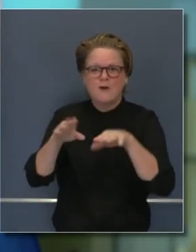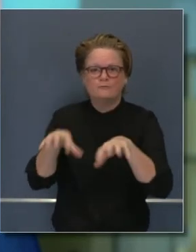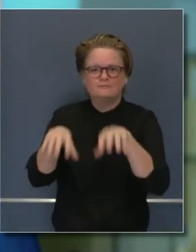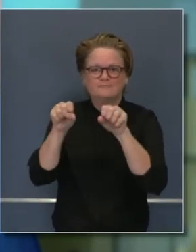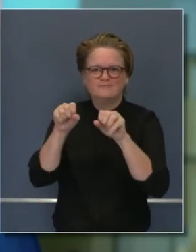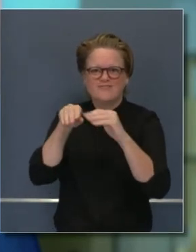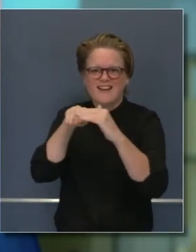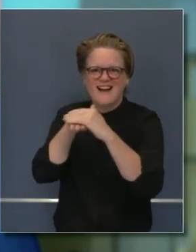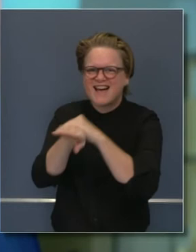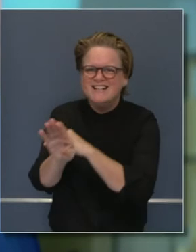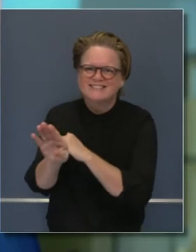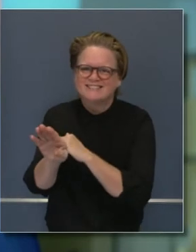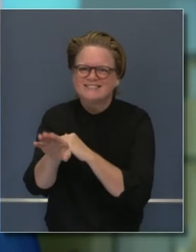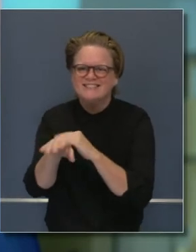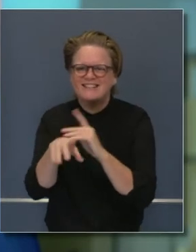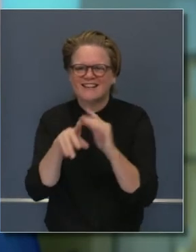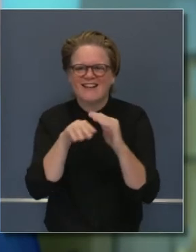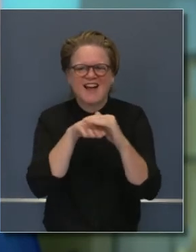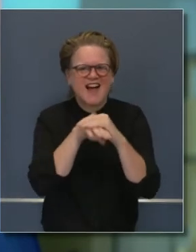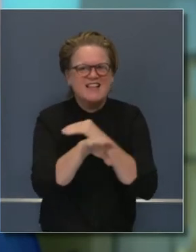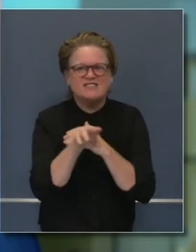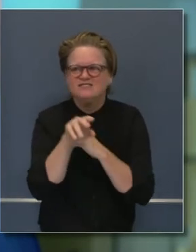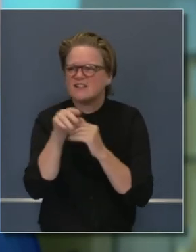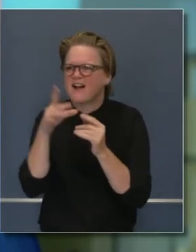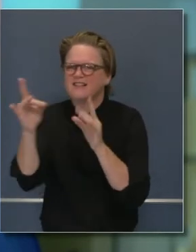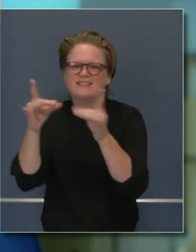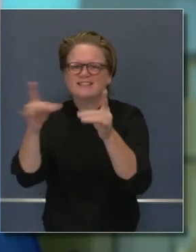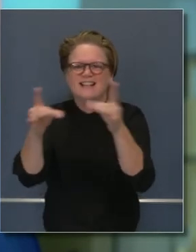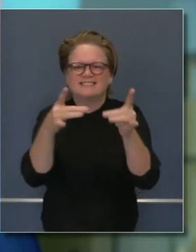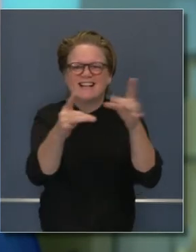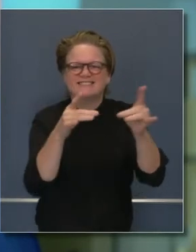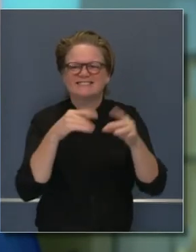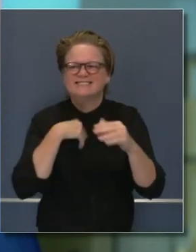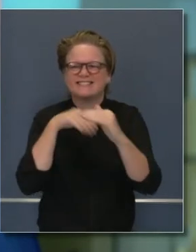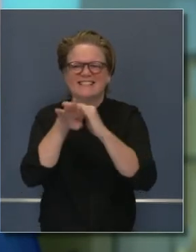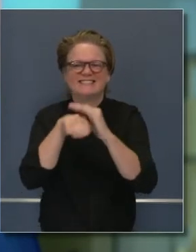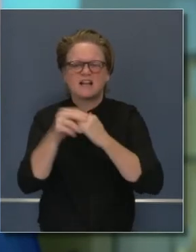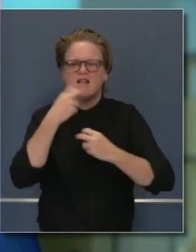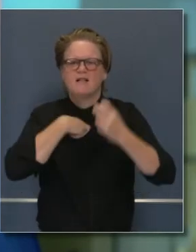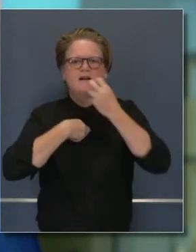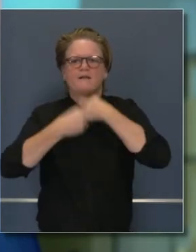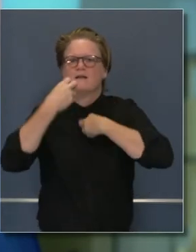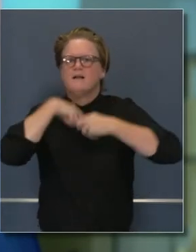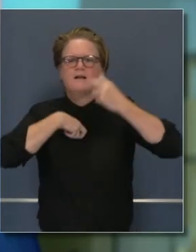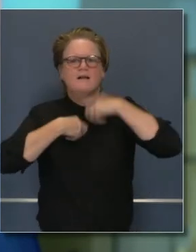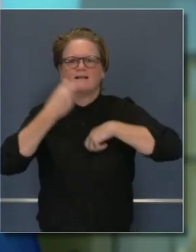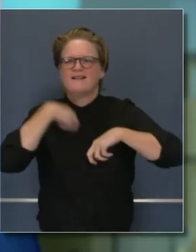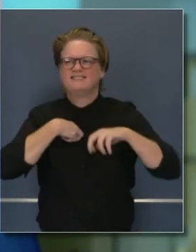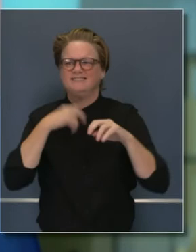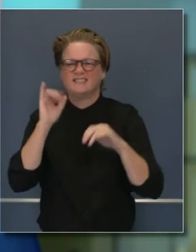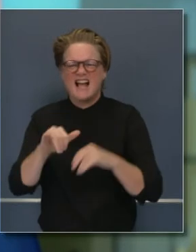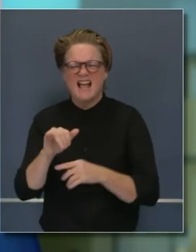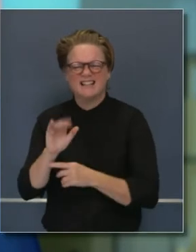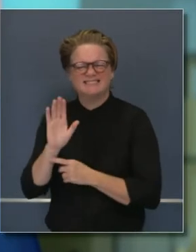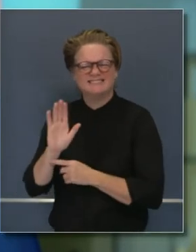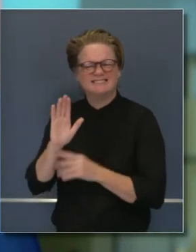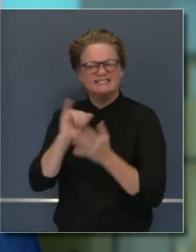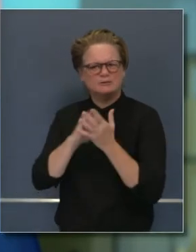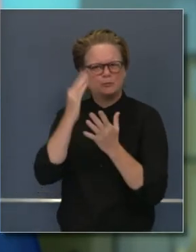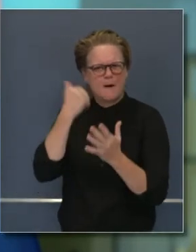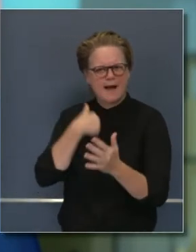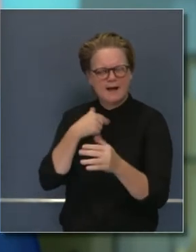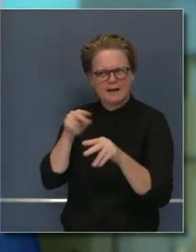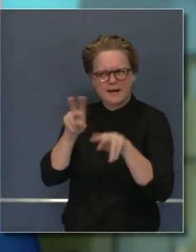a COVID le gusta estar en cercanía con otras personas. Le gusta cuando nos quitamos las mascarillas. Todas estas cosas que